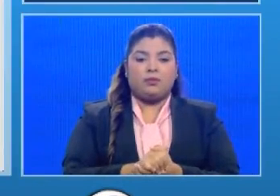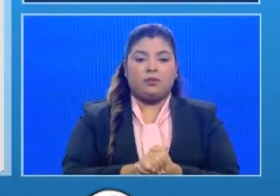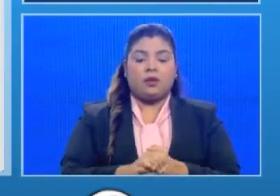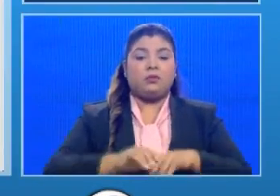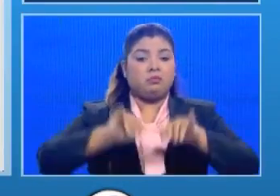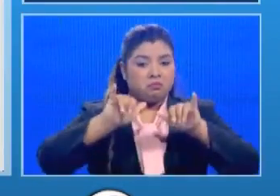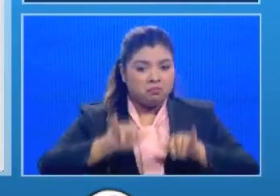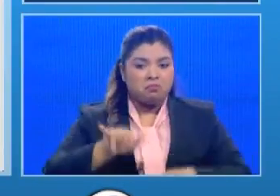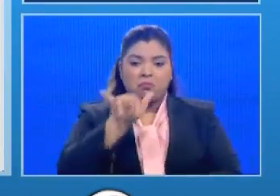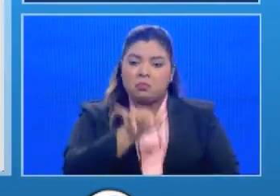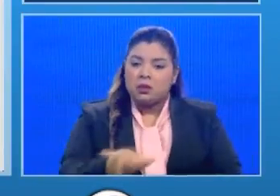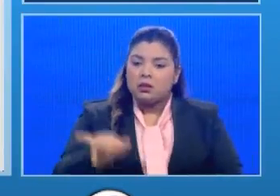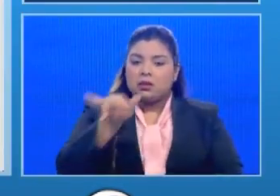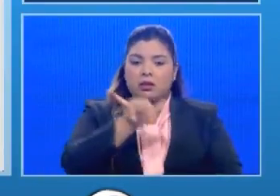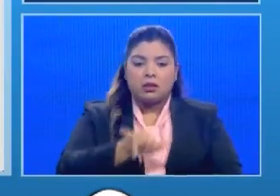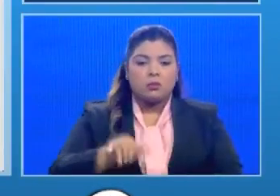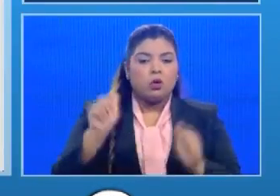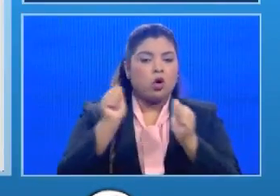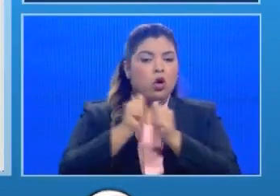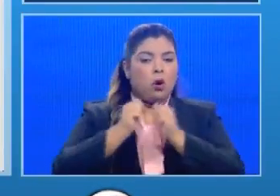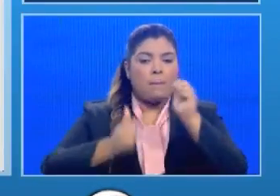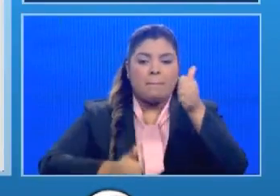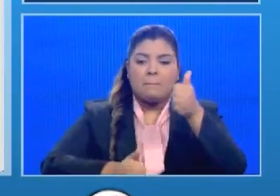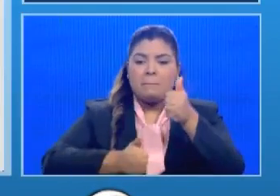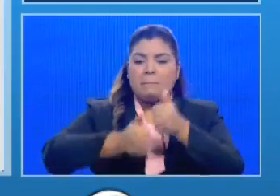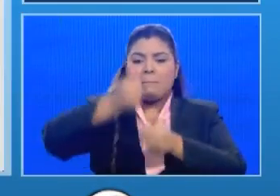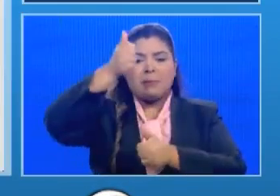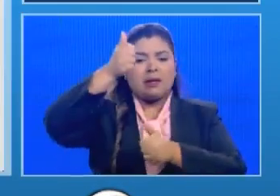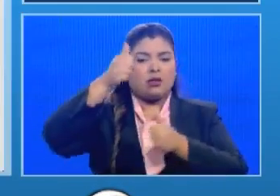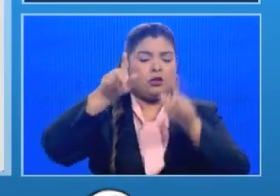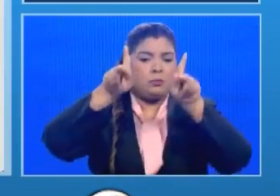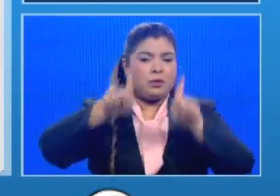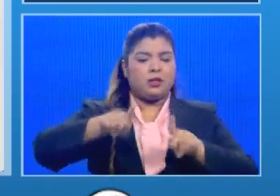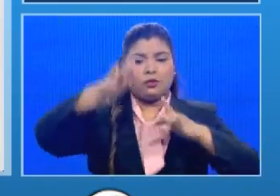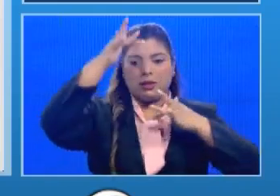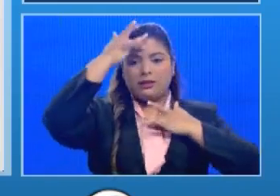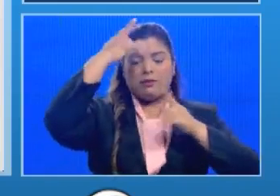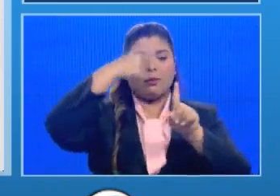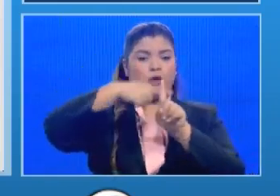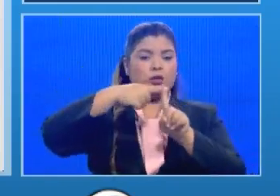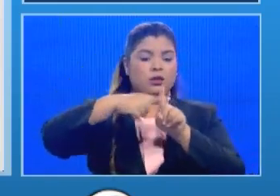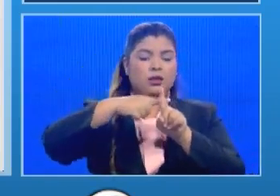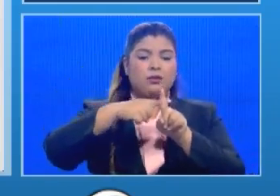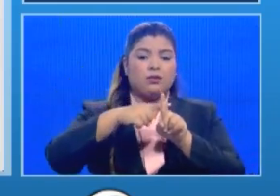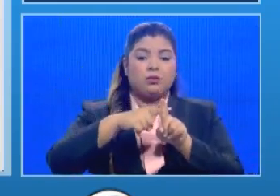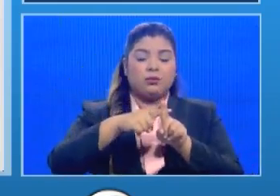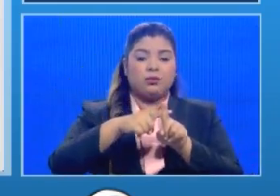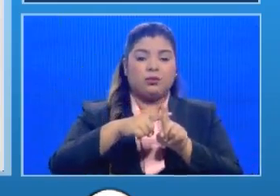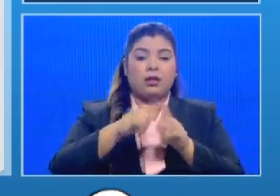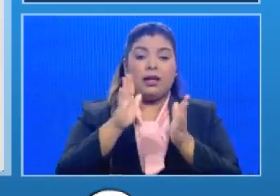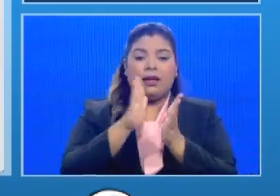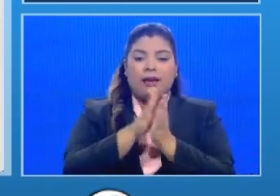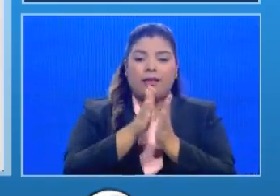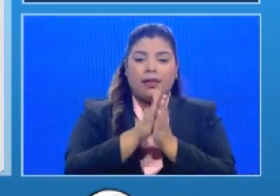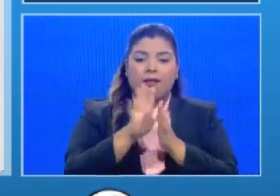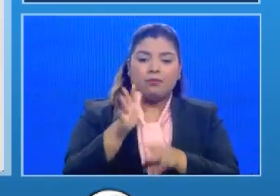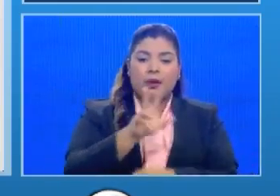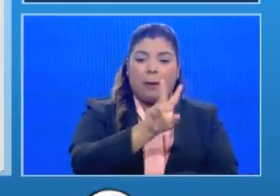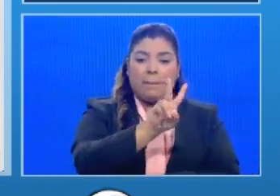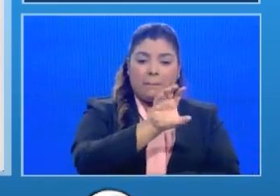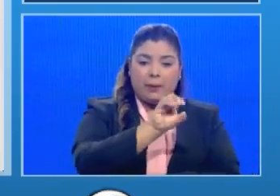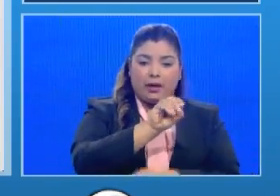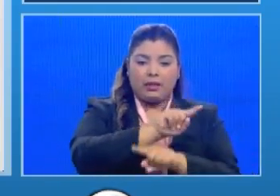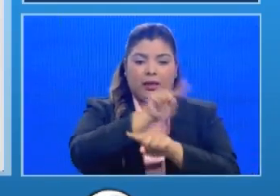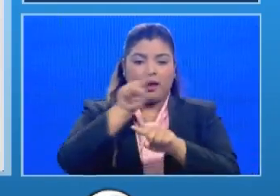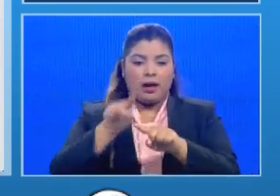mantienen con mayor incidencia en el número de casos los rangos de edades que están entre 20